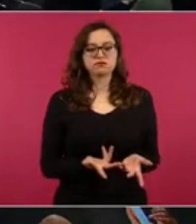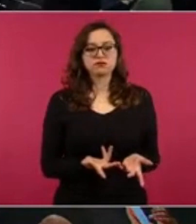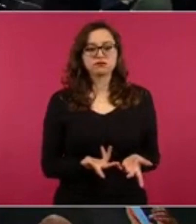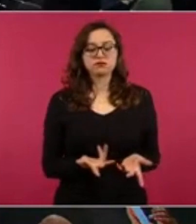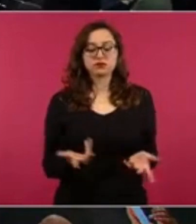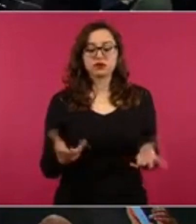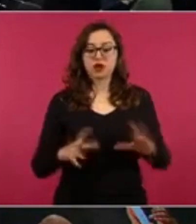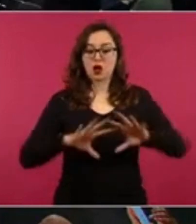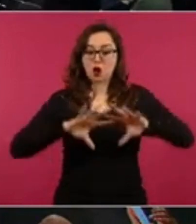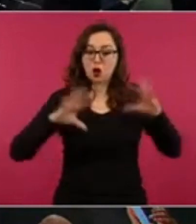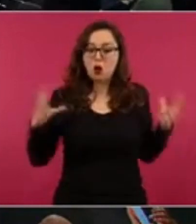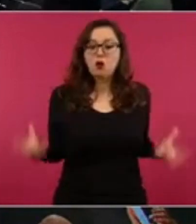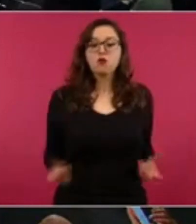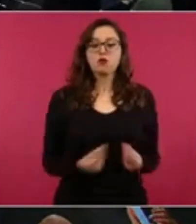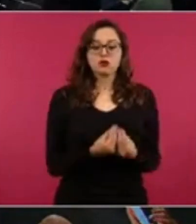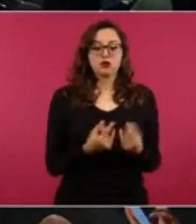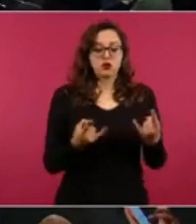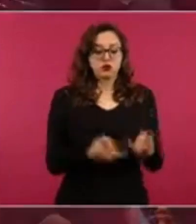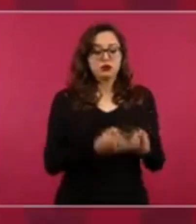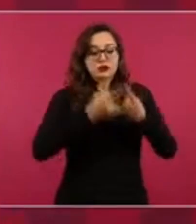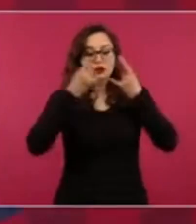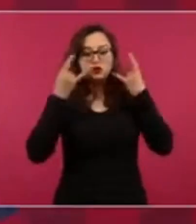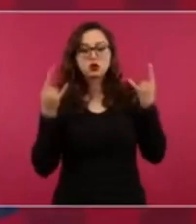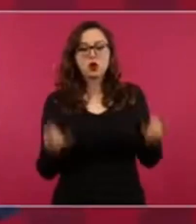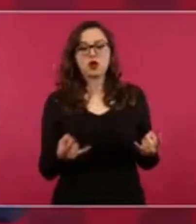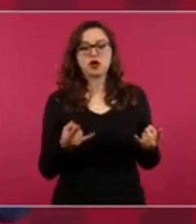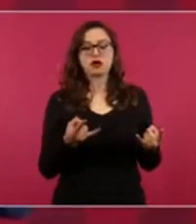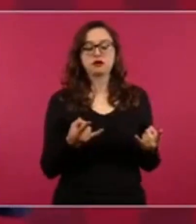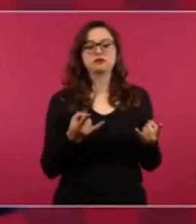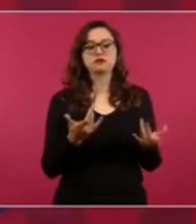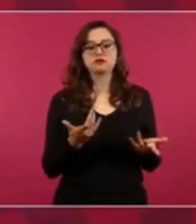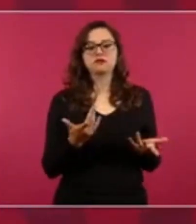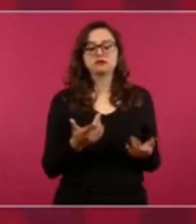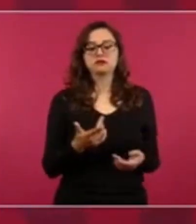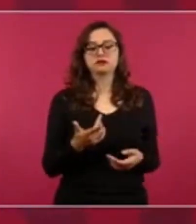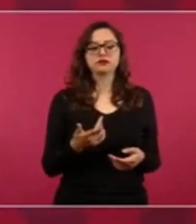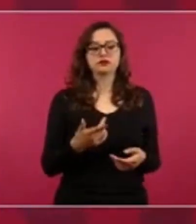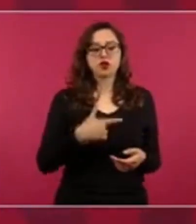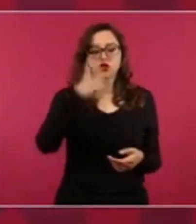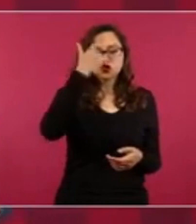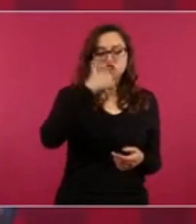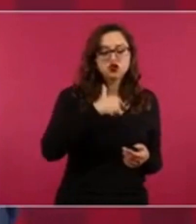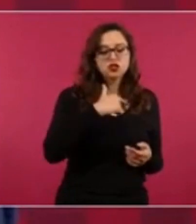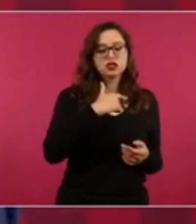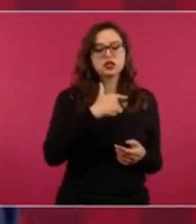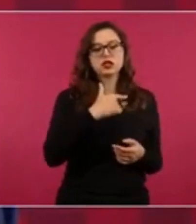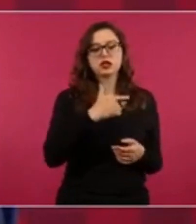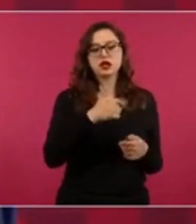Concluyen y hacen el relato de lo que pasa esa noche y los días posteriores.